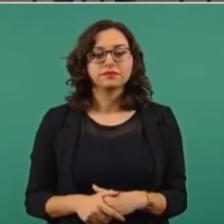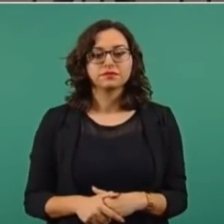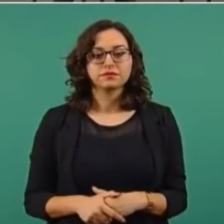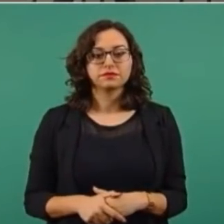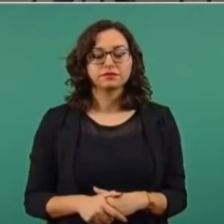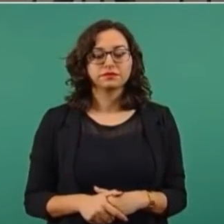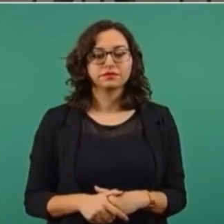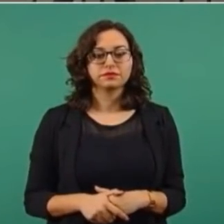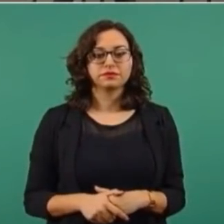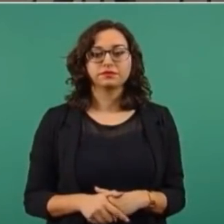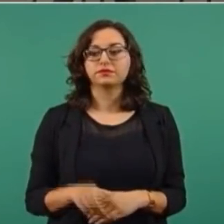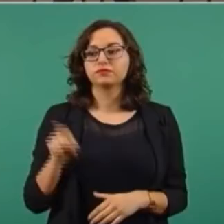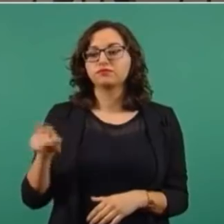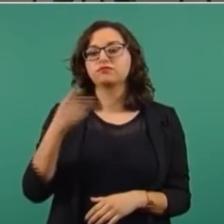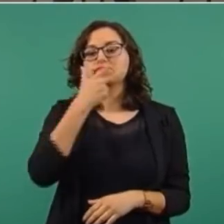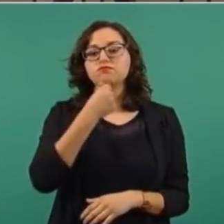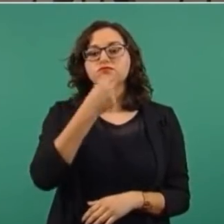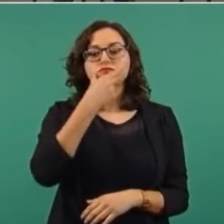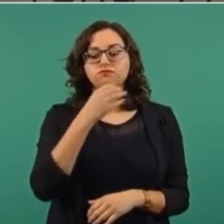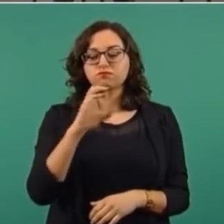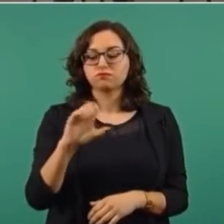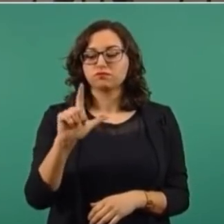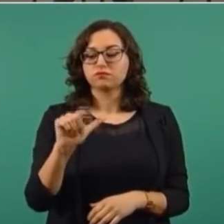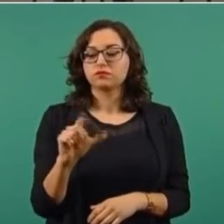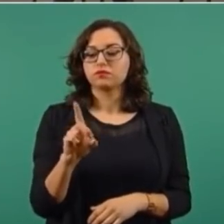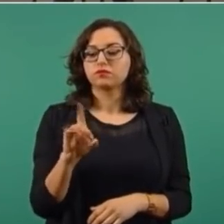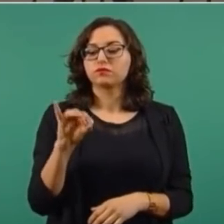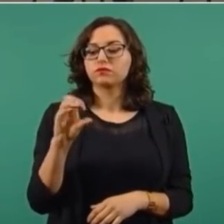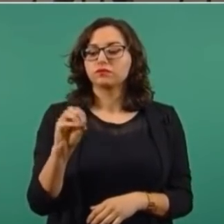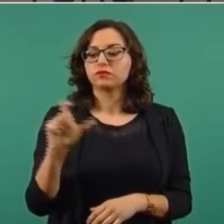de Claudio X. González?